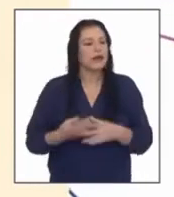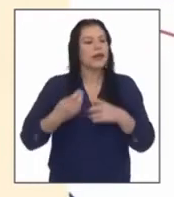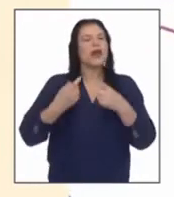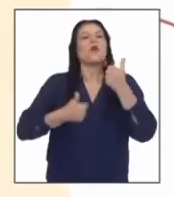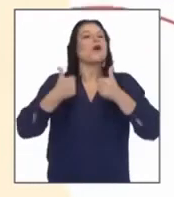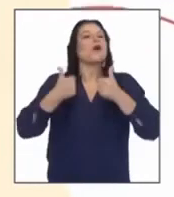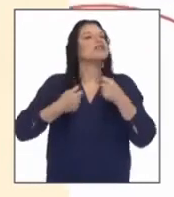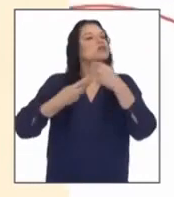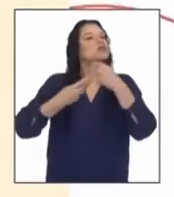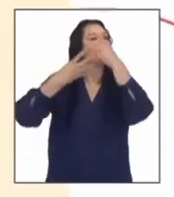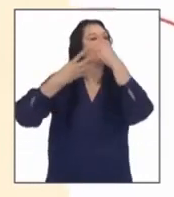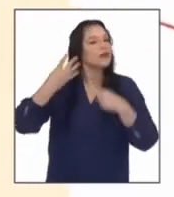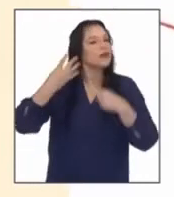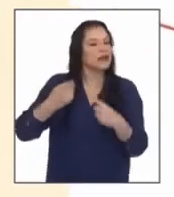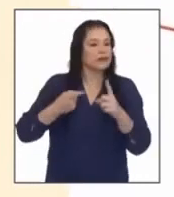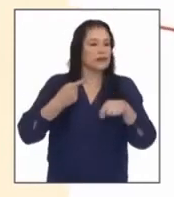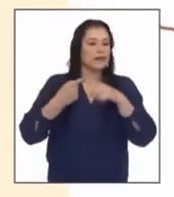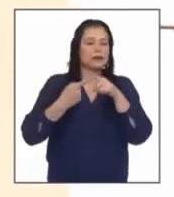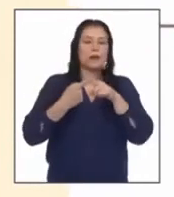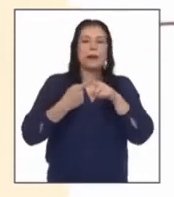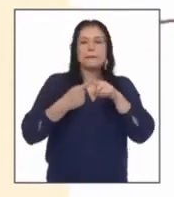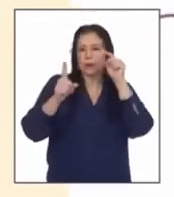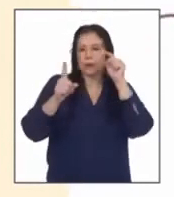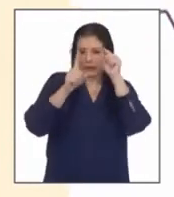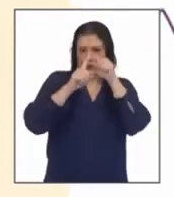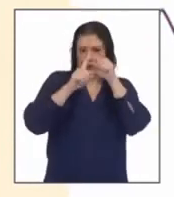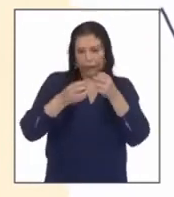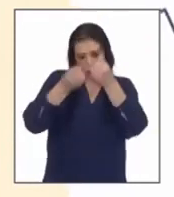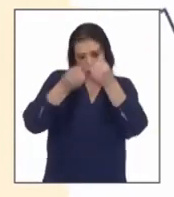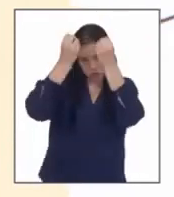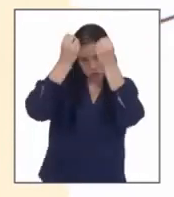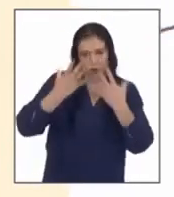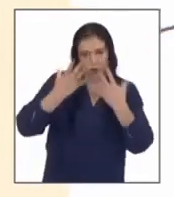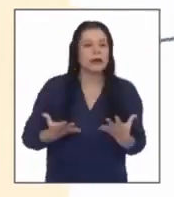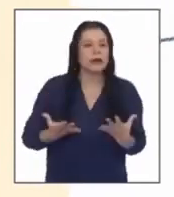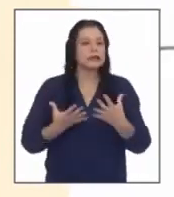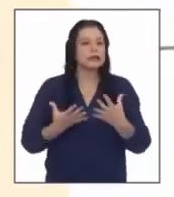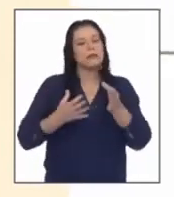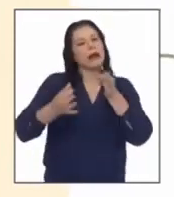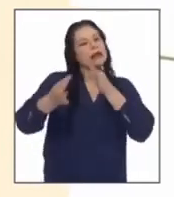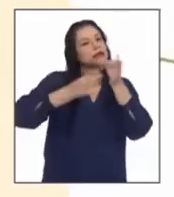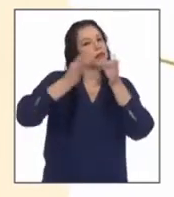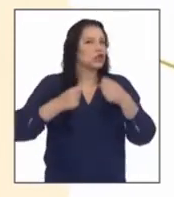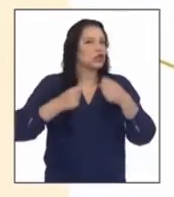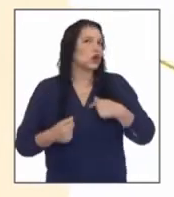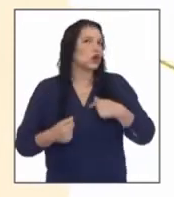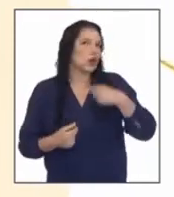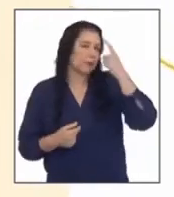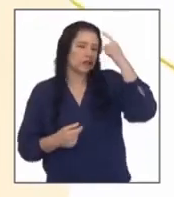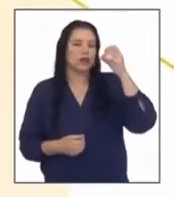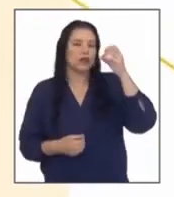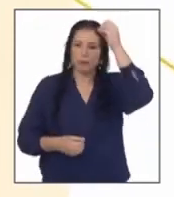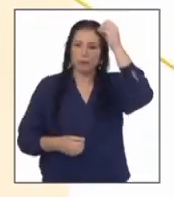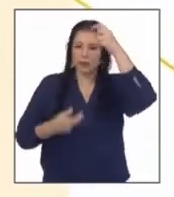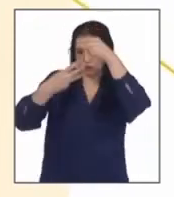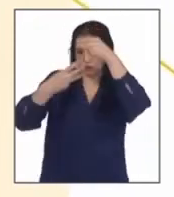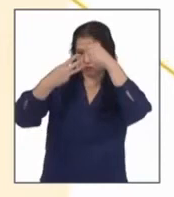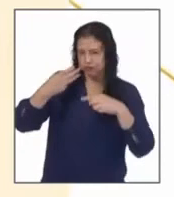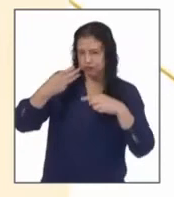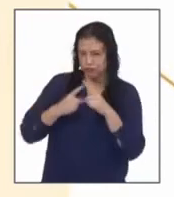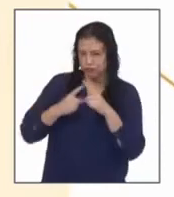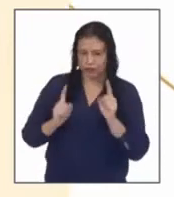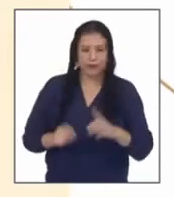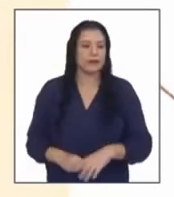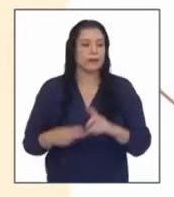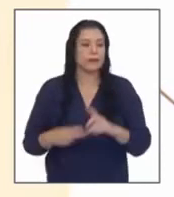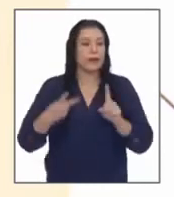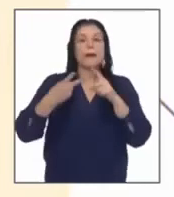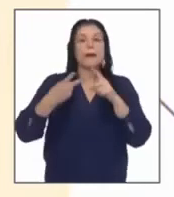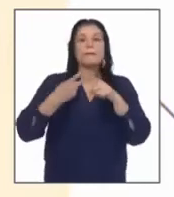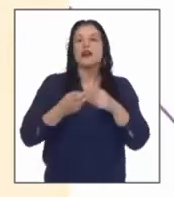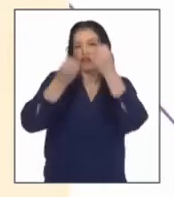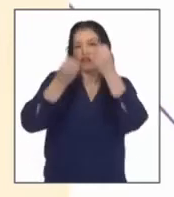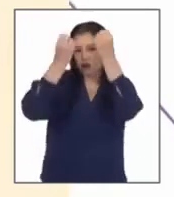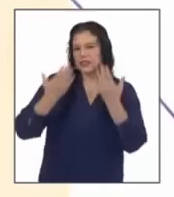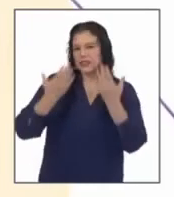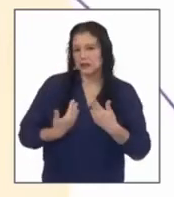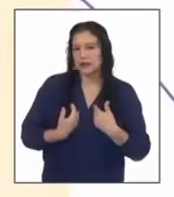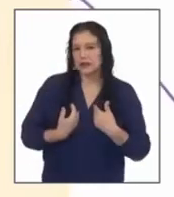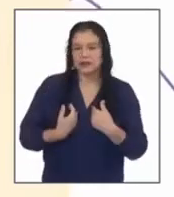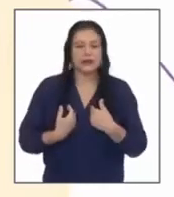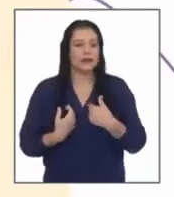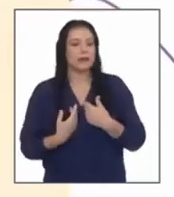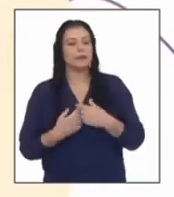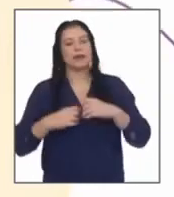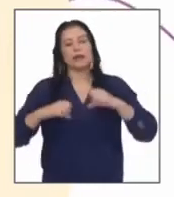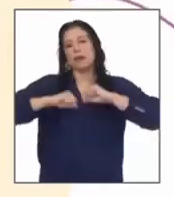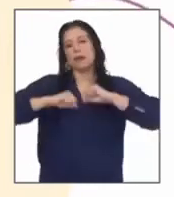crónica son por intención puede ser informativa interpretativa y de opinión etcétera por contenido puede